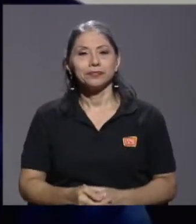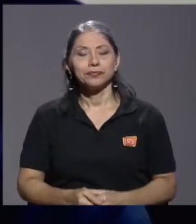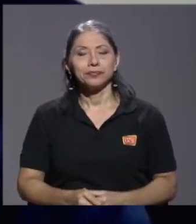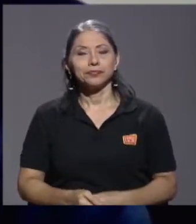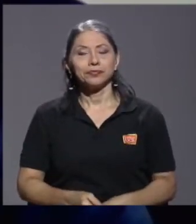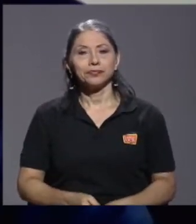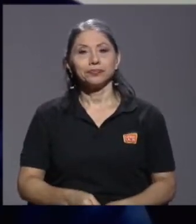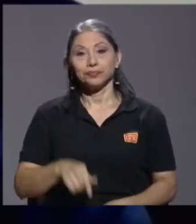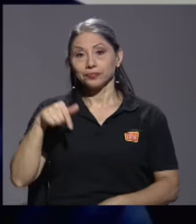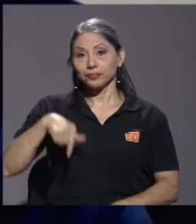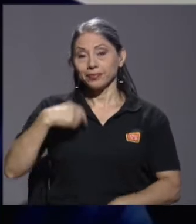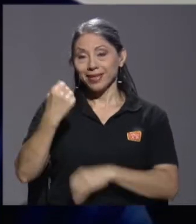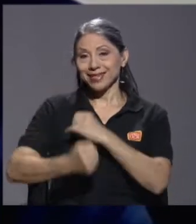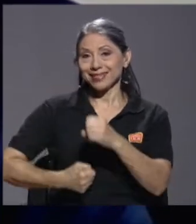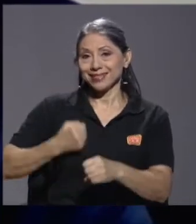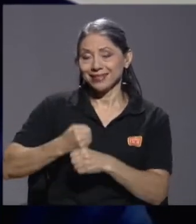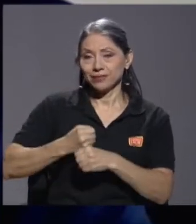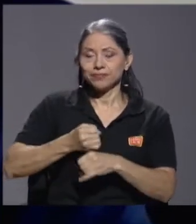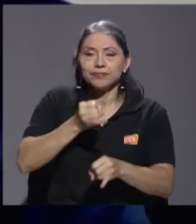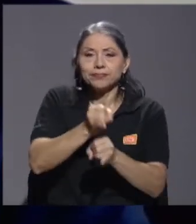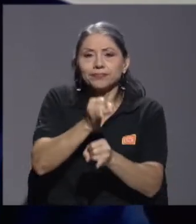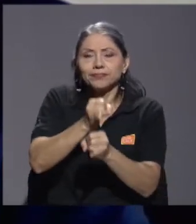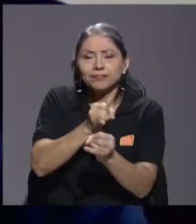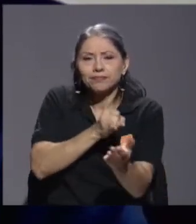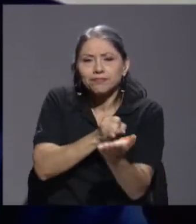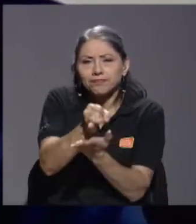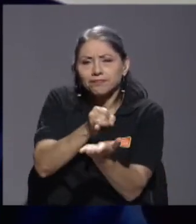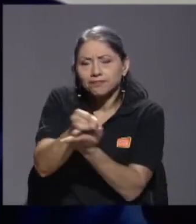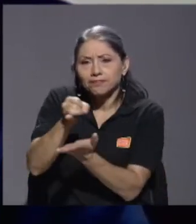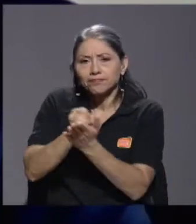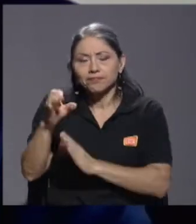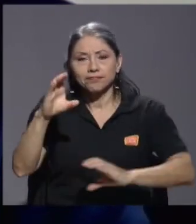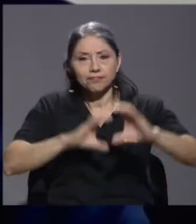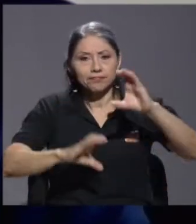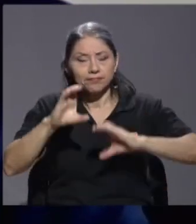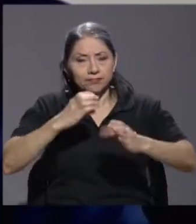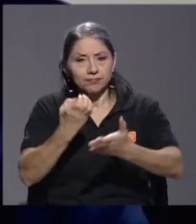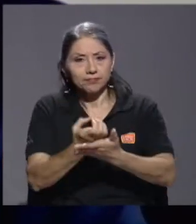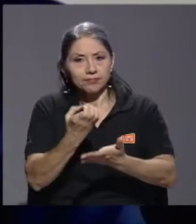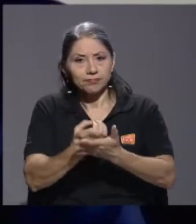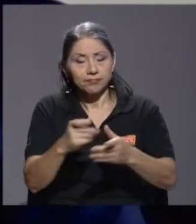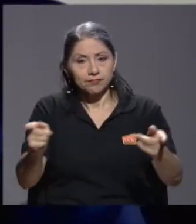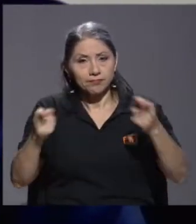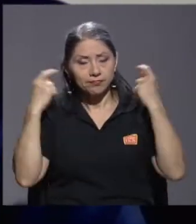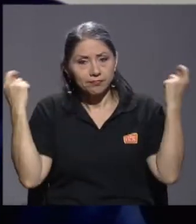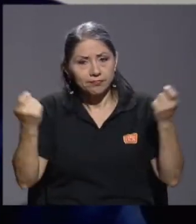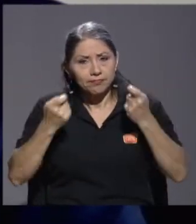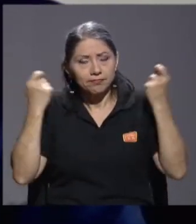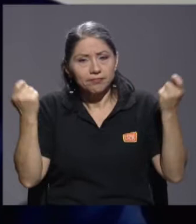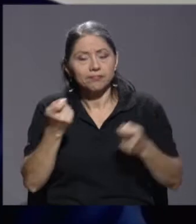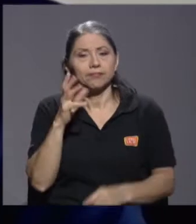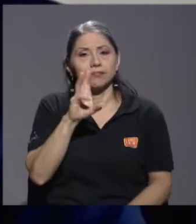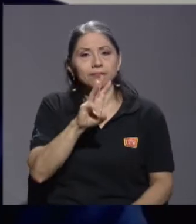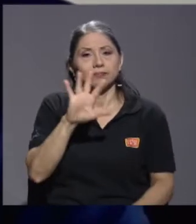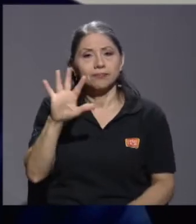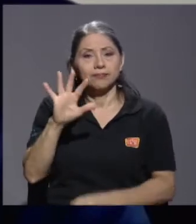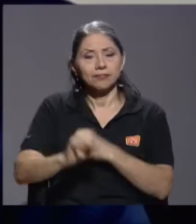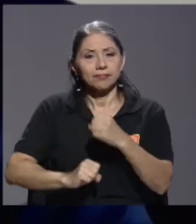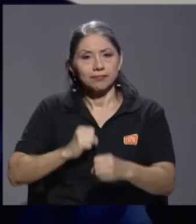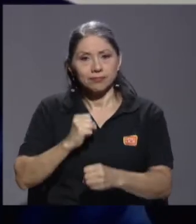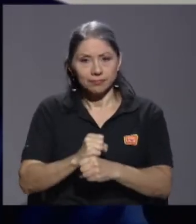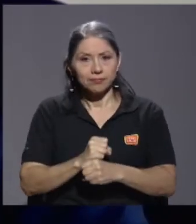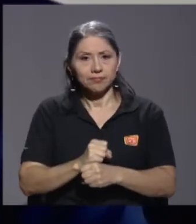Este año, el Instituto de Investigaciones en Ciencias Económicas está celebrando 65 años,